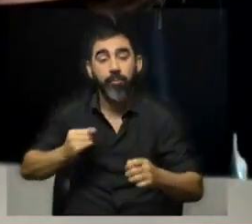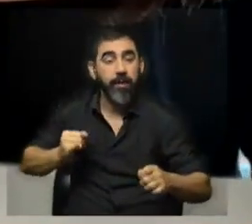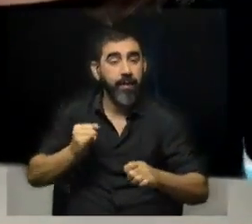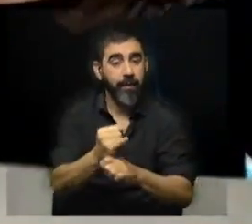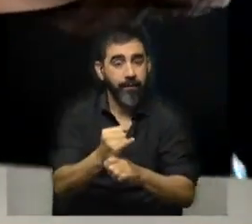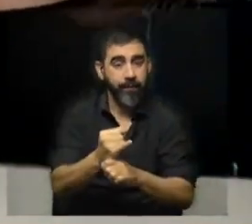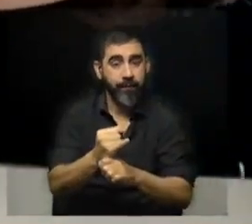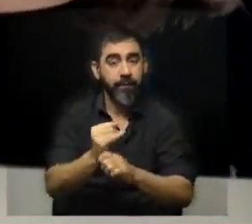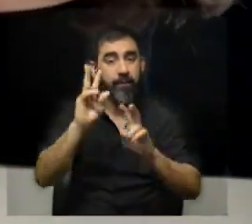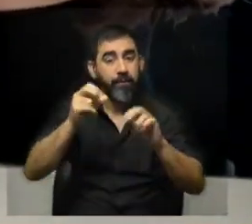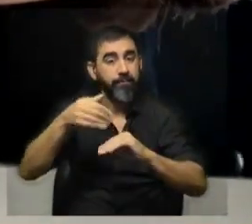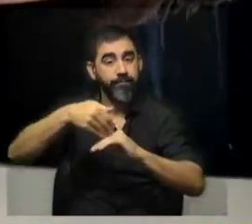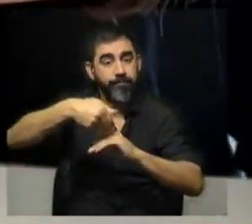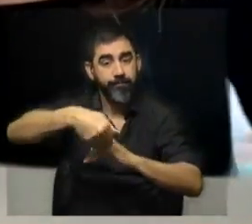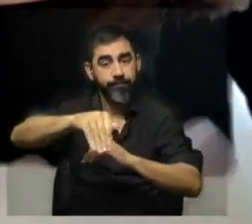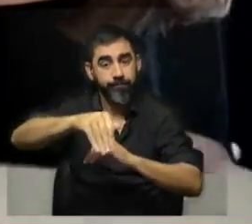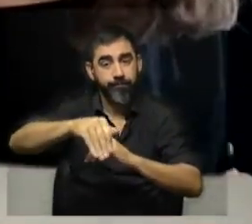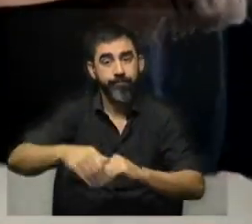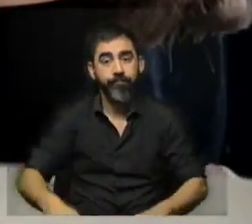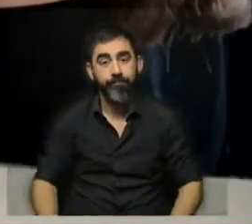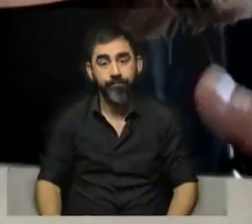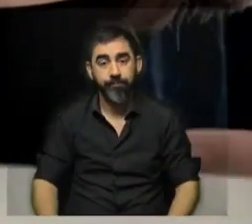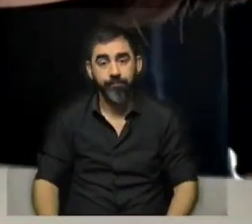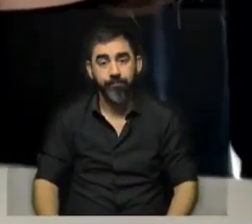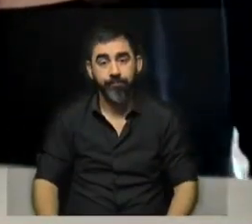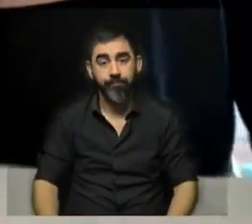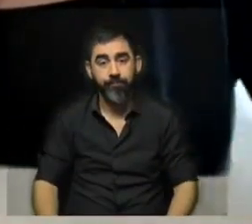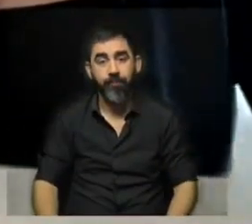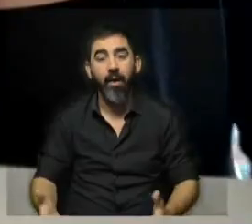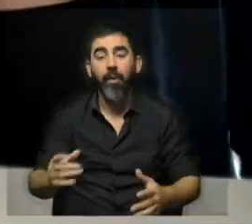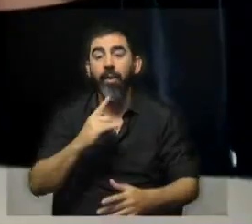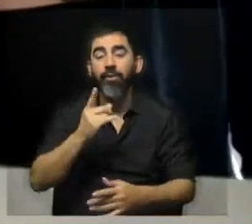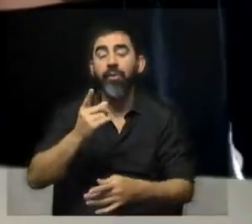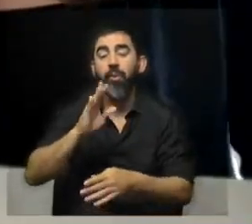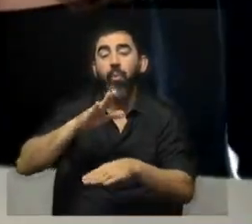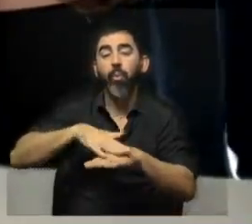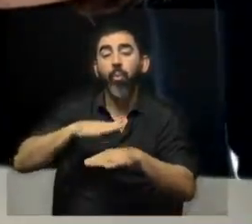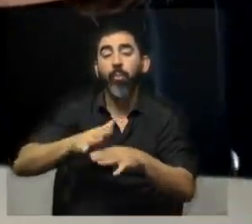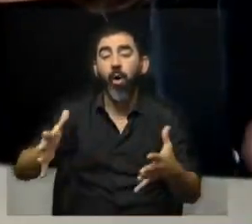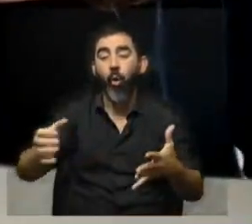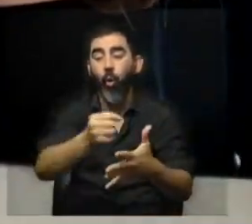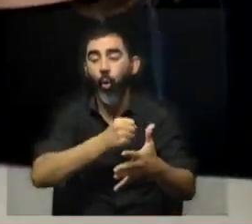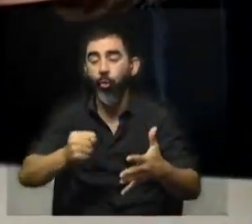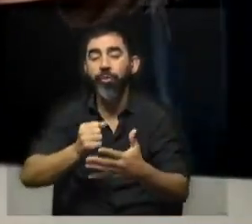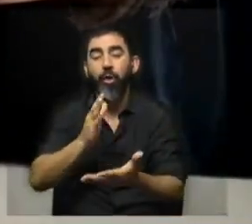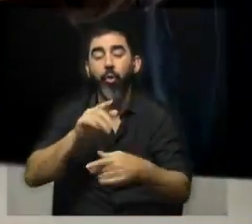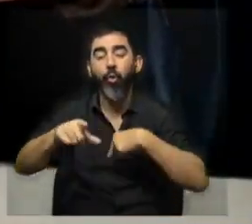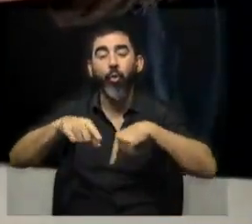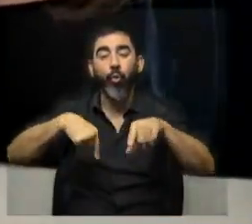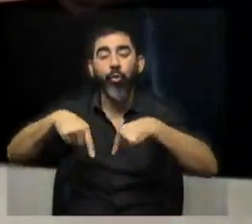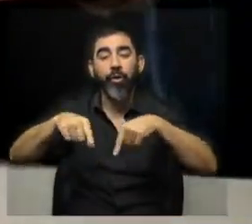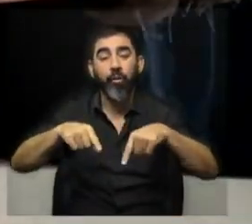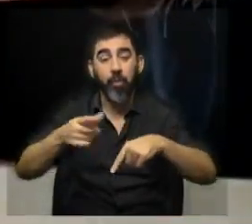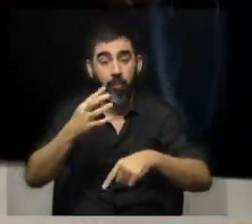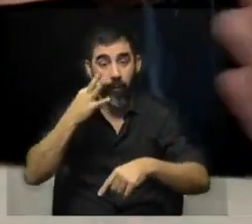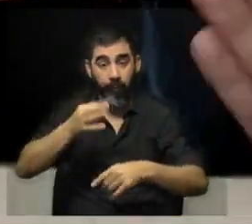en el punto de partida. Y un poco es lo que sucede, ¿no? Ahora se le echa la culpa a la coordinadora de ollas que en realidad